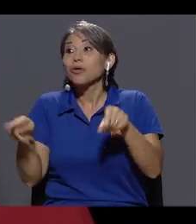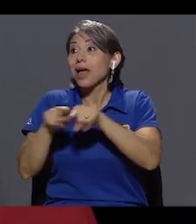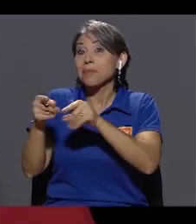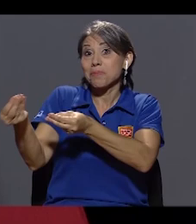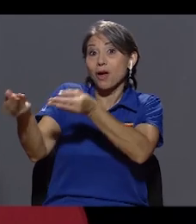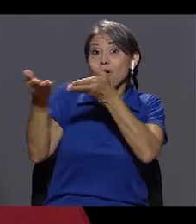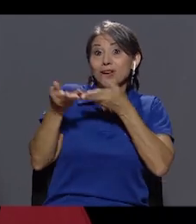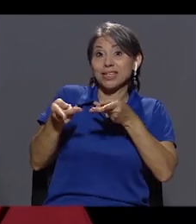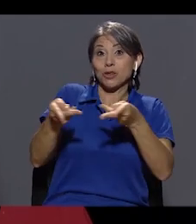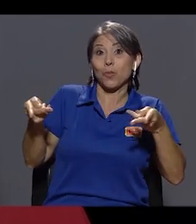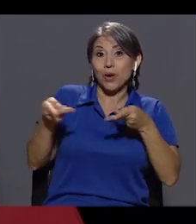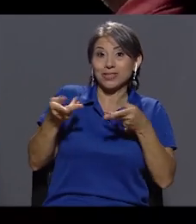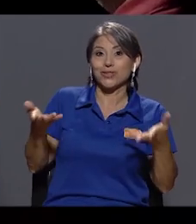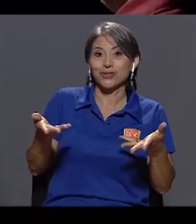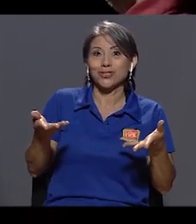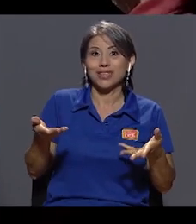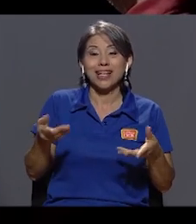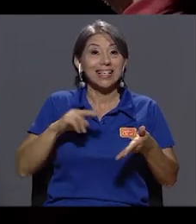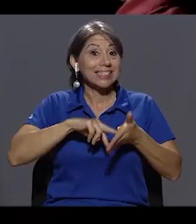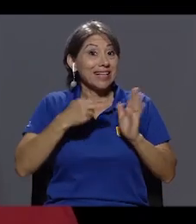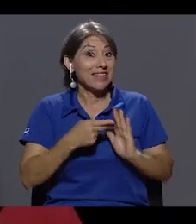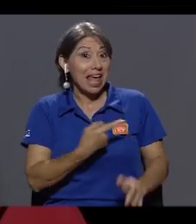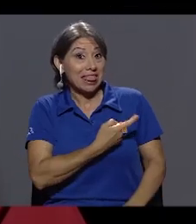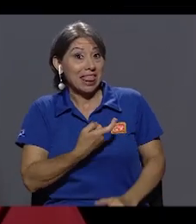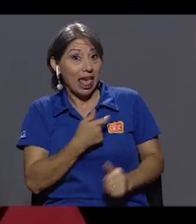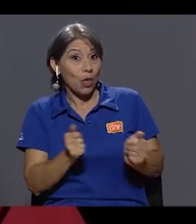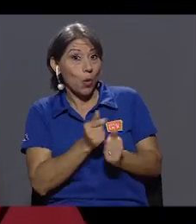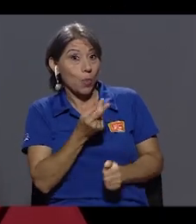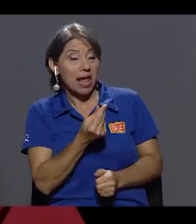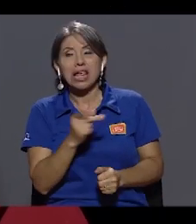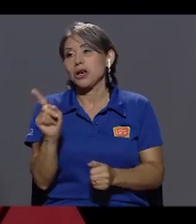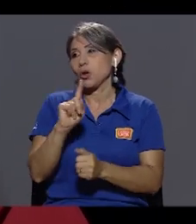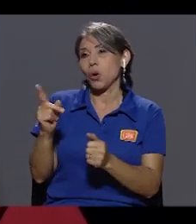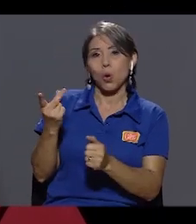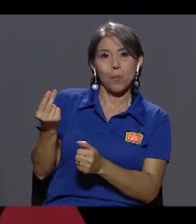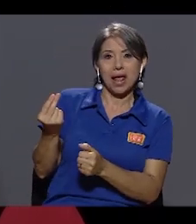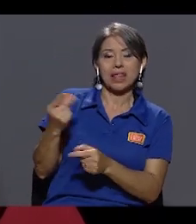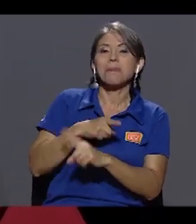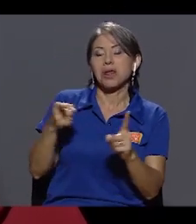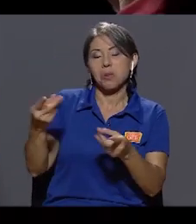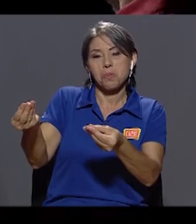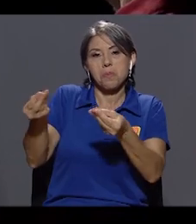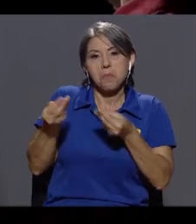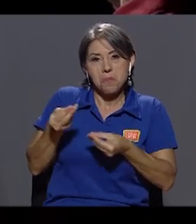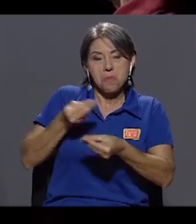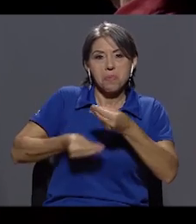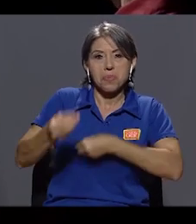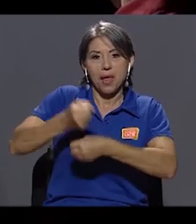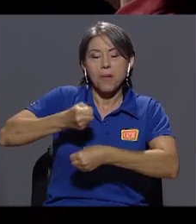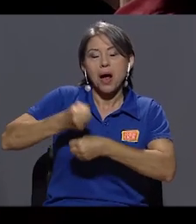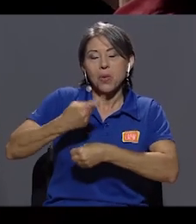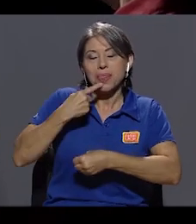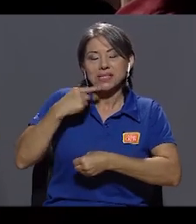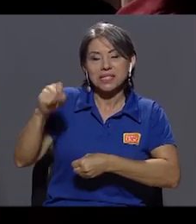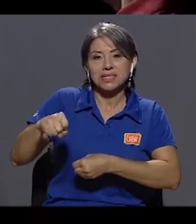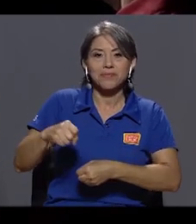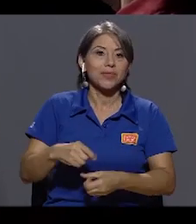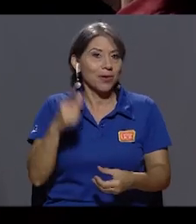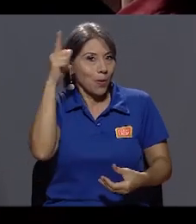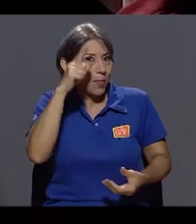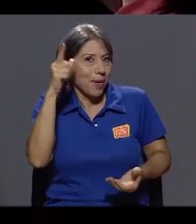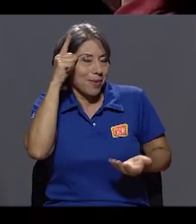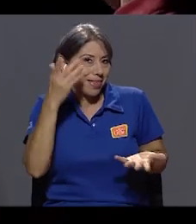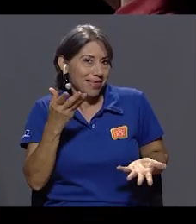candidatos. ¿Lo han intentado? ¿Con plata, entonces? No, con plata no, pero sí con trabajo, digamos. Claro, plata